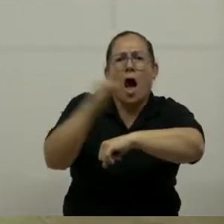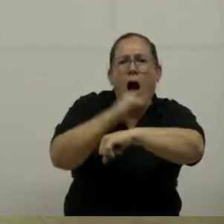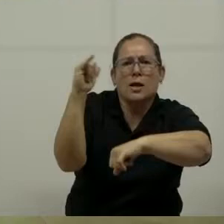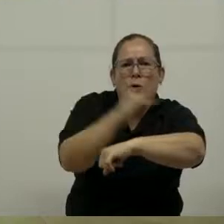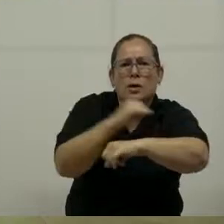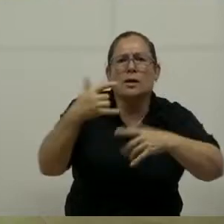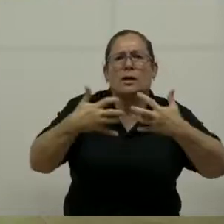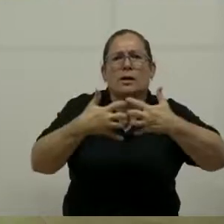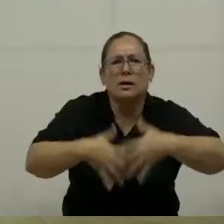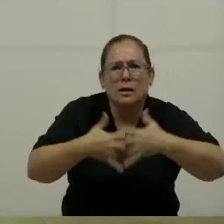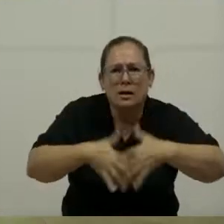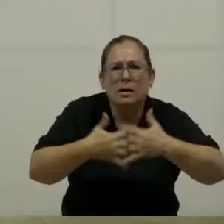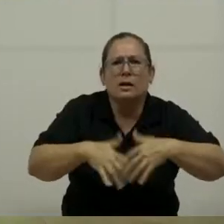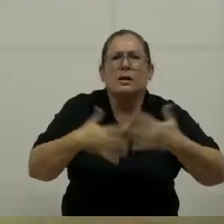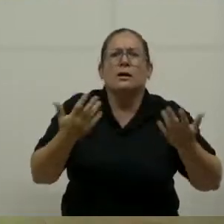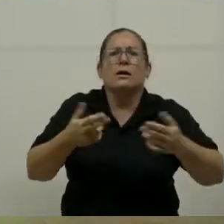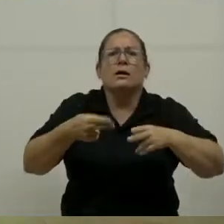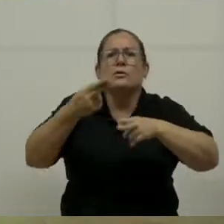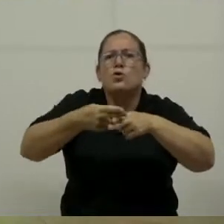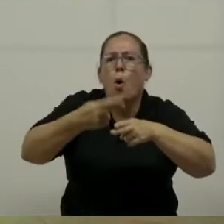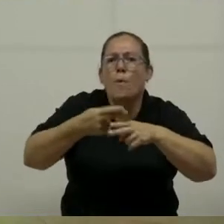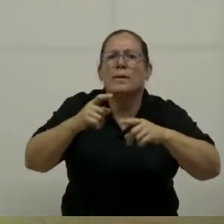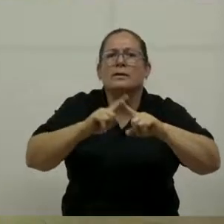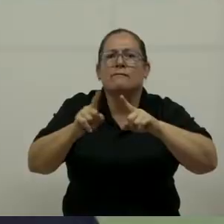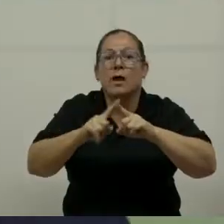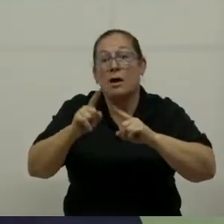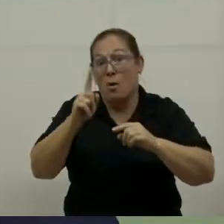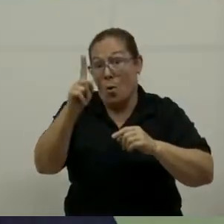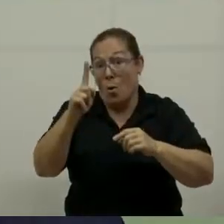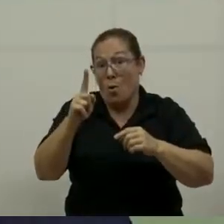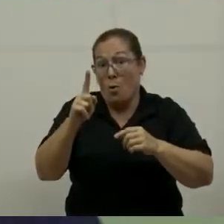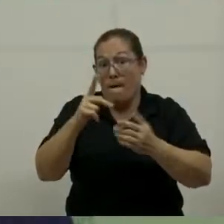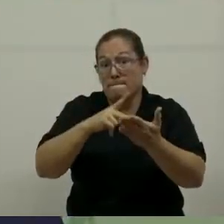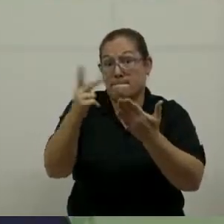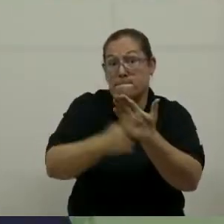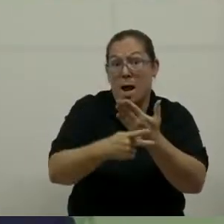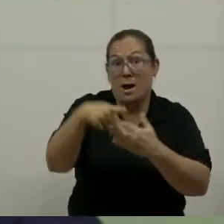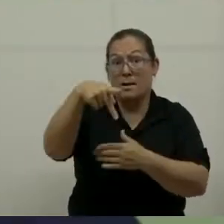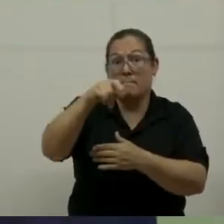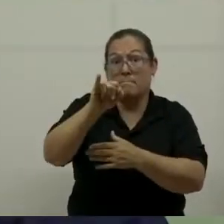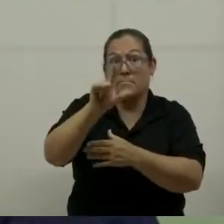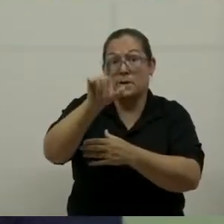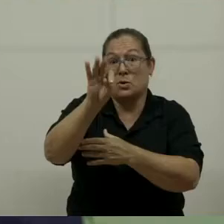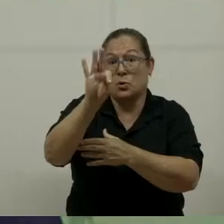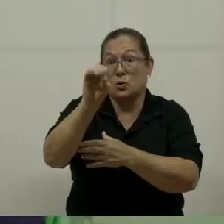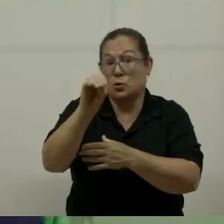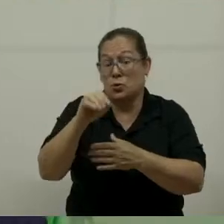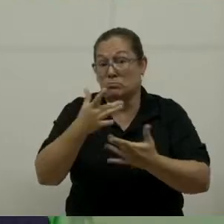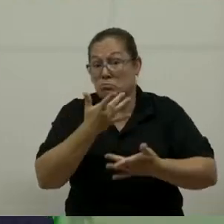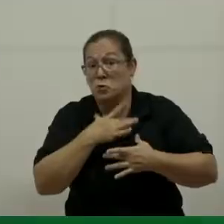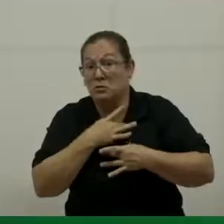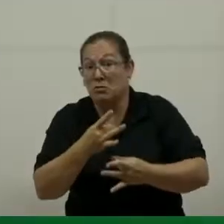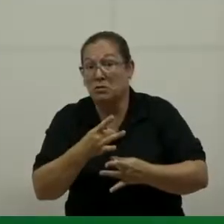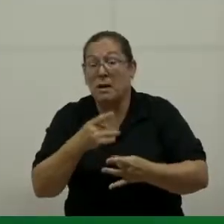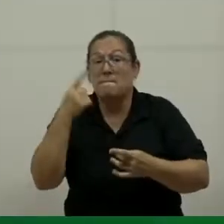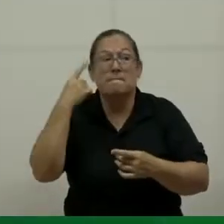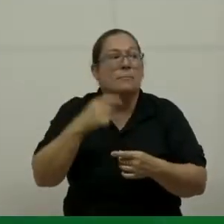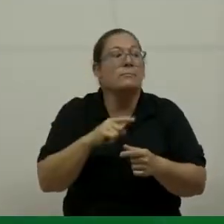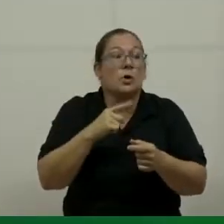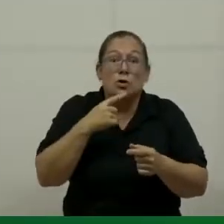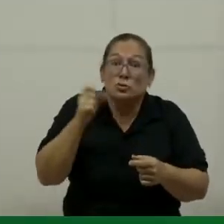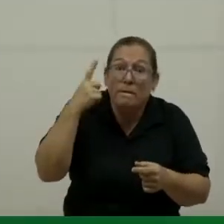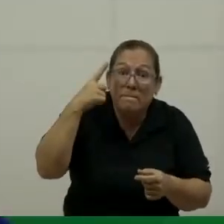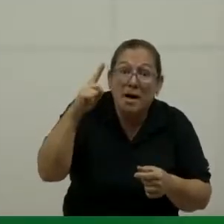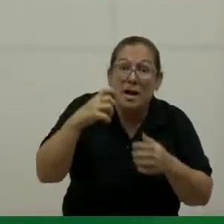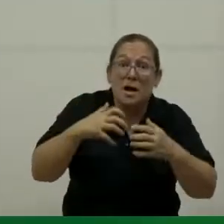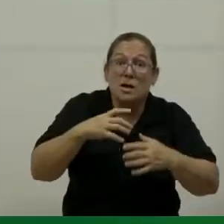reforestación de manglares en nombre de las aerolíneas. Un plan piloto interesante que va a ser ejemplo al mundo. Para que los turistas se sientan parte de